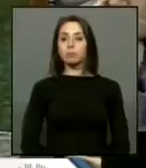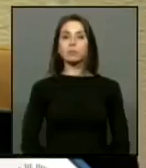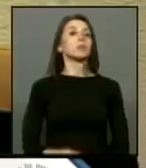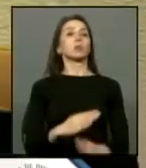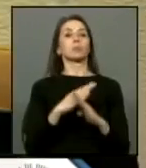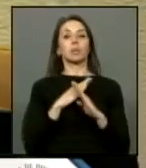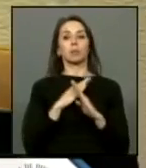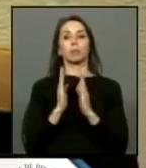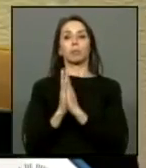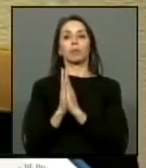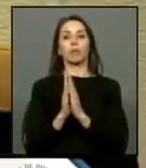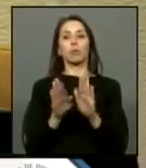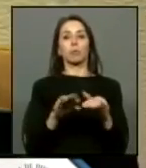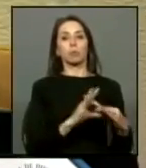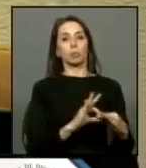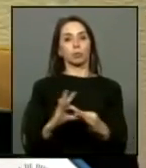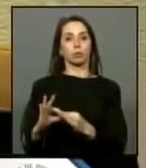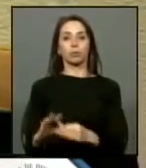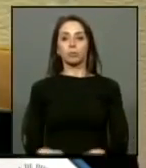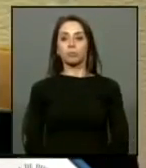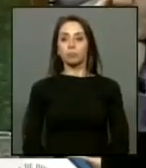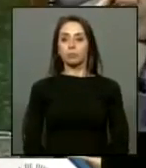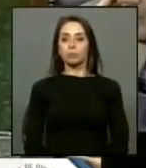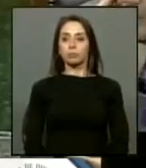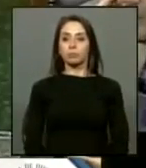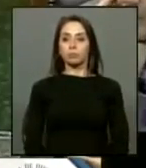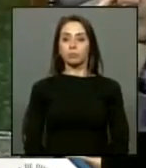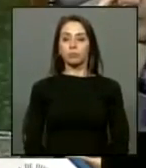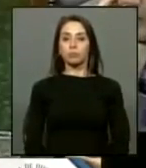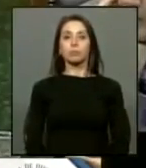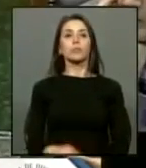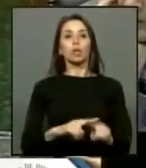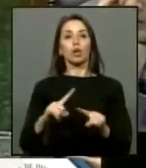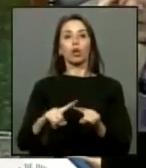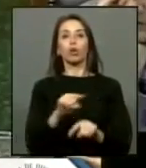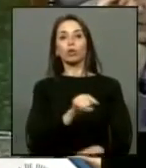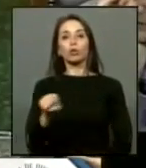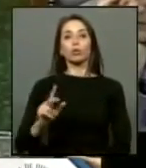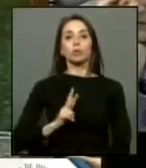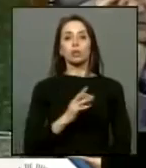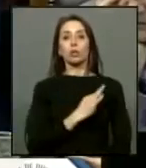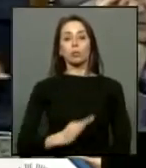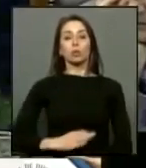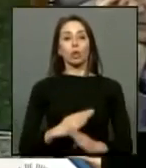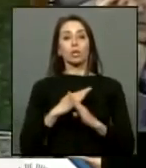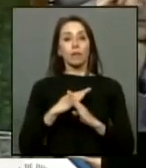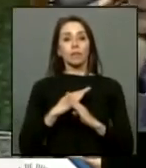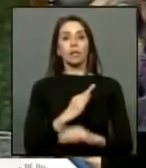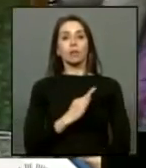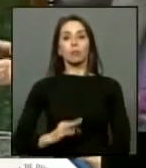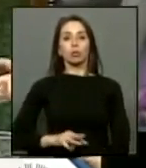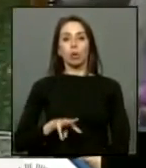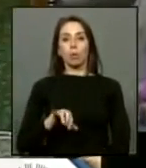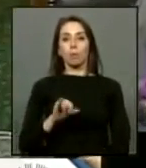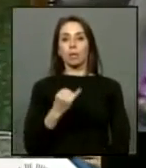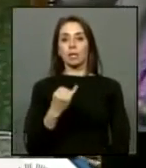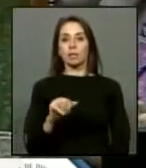inhabiliteme por favor por las mismas razones ¿algún otro señor diputado que requiere inhabilidad diputado señor Mesa